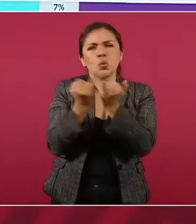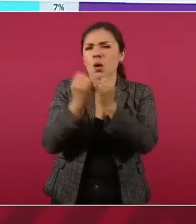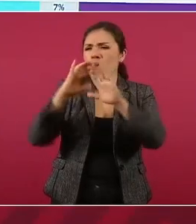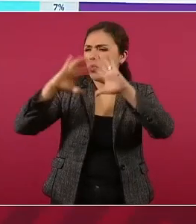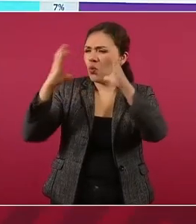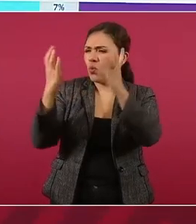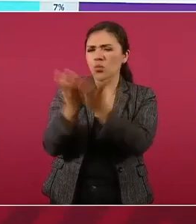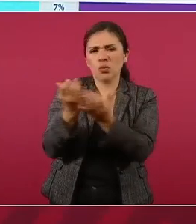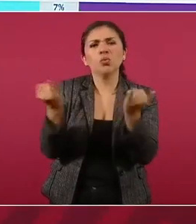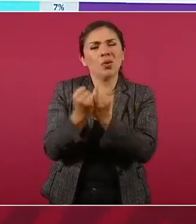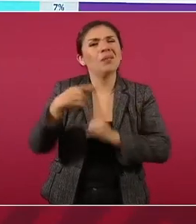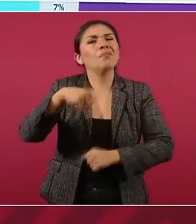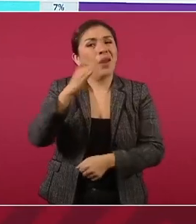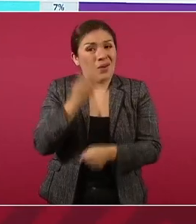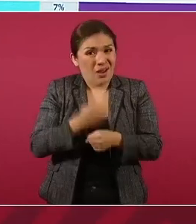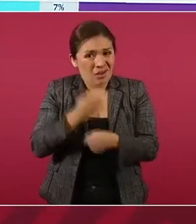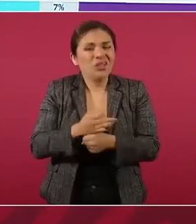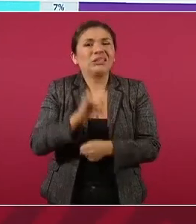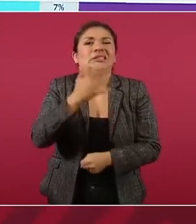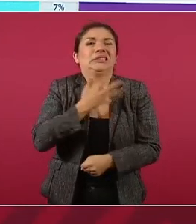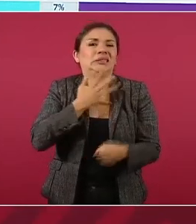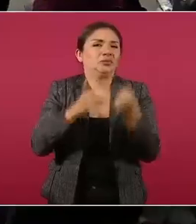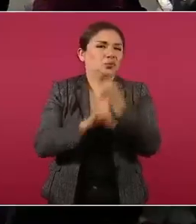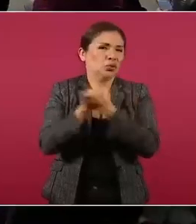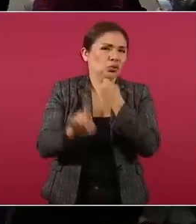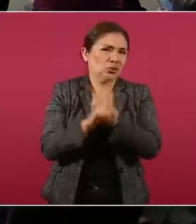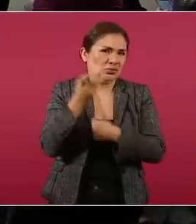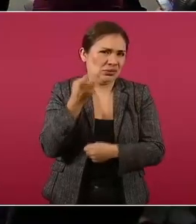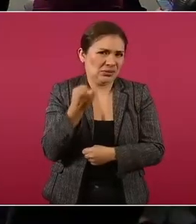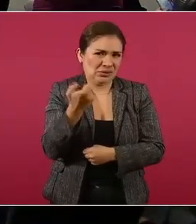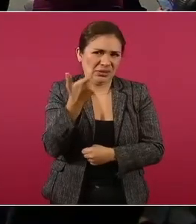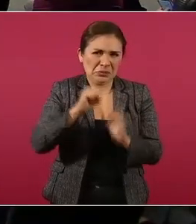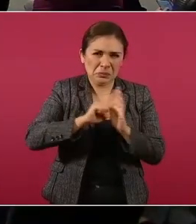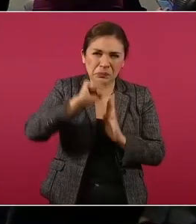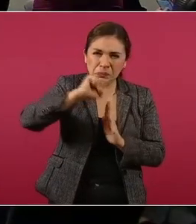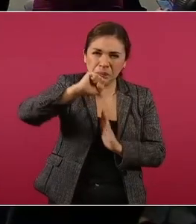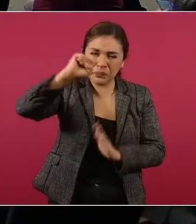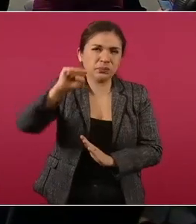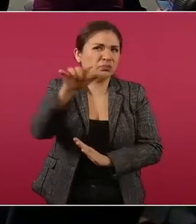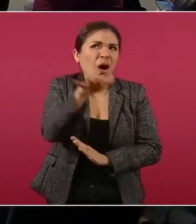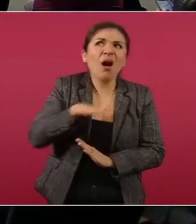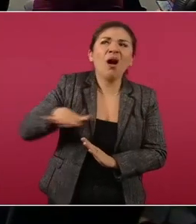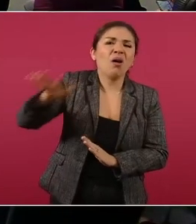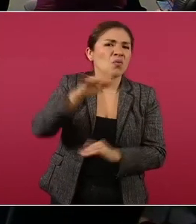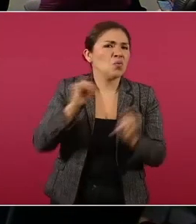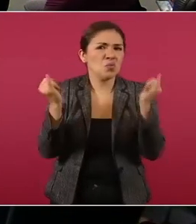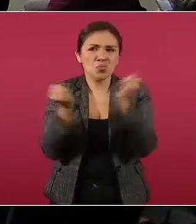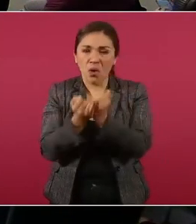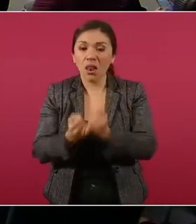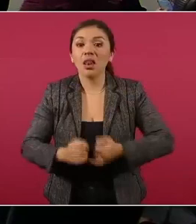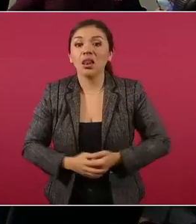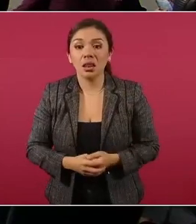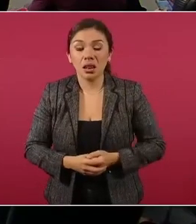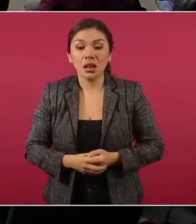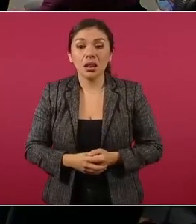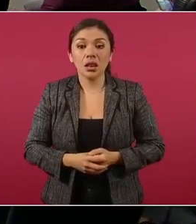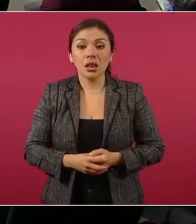sí está afectando todos lados. En la